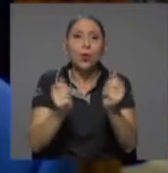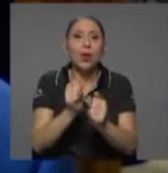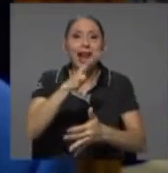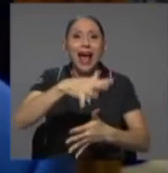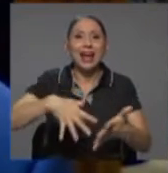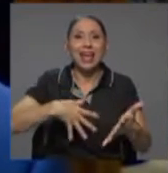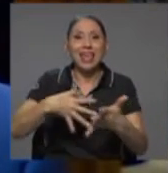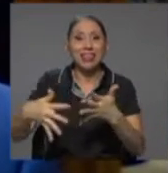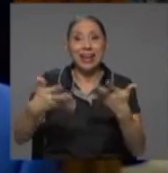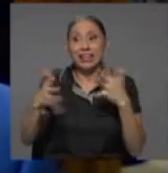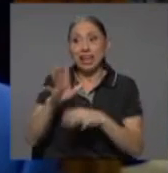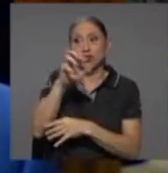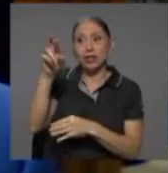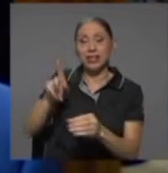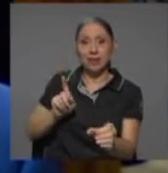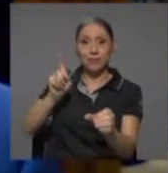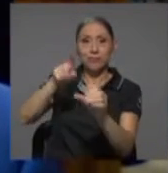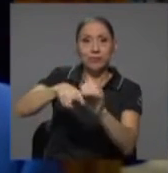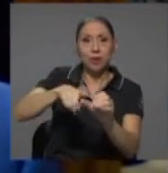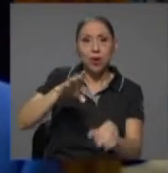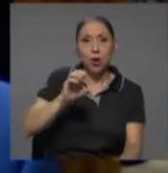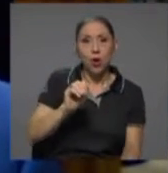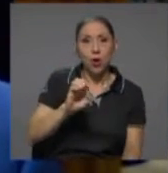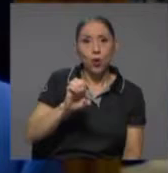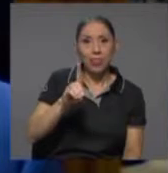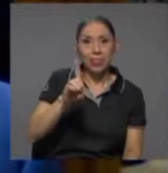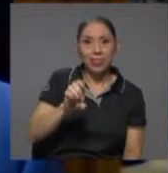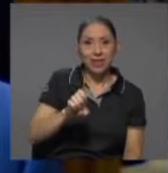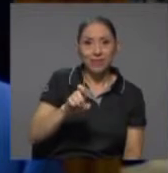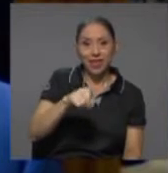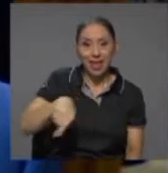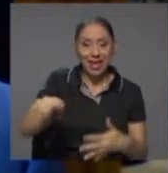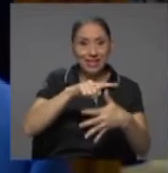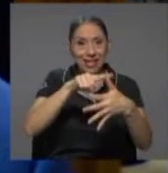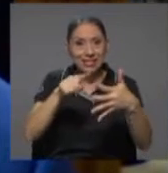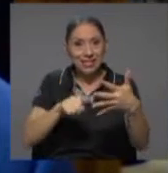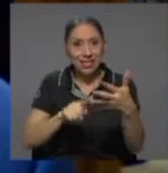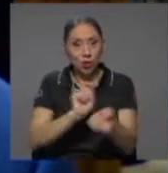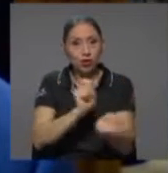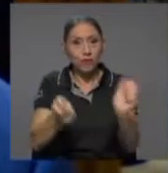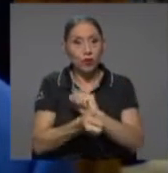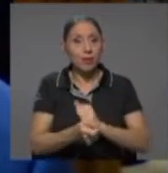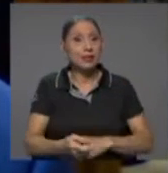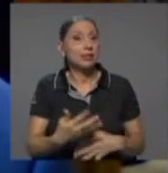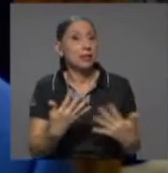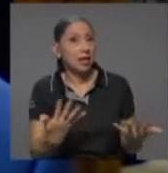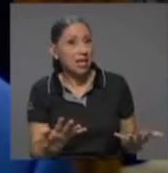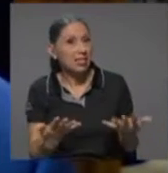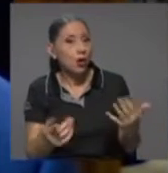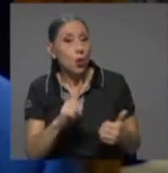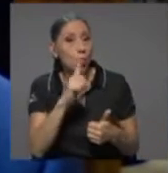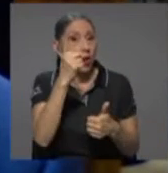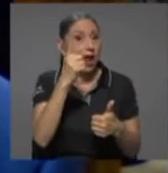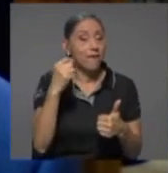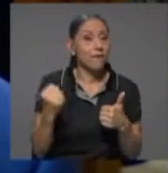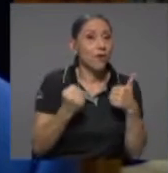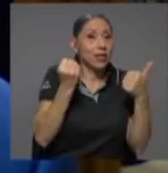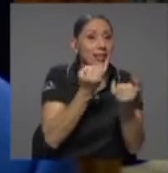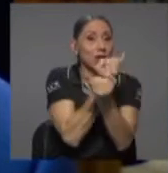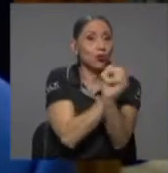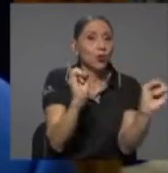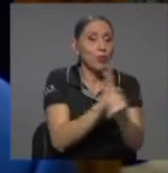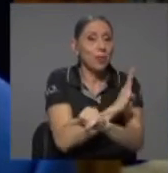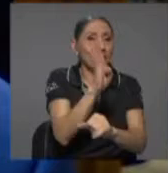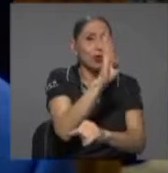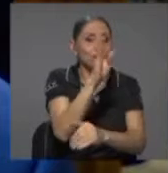Rica a la OECD. Esas cinco reformas incorporan una que fortalece la autonomía del Banco Central, otra que autoriza la